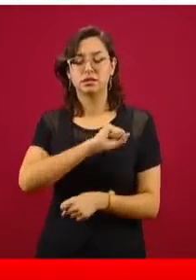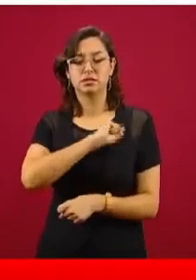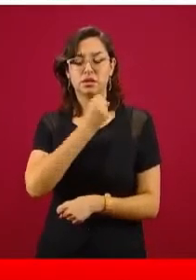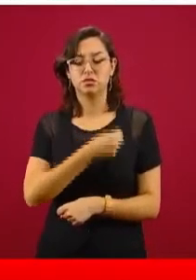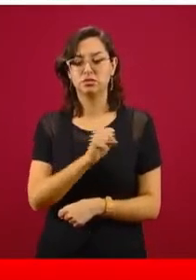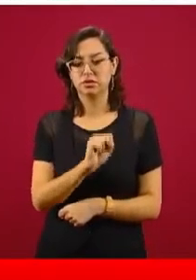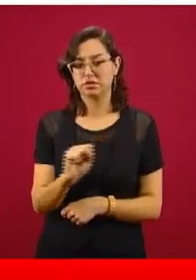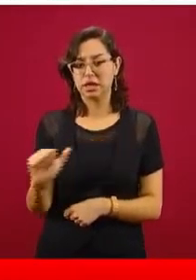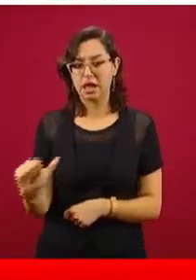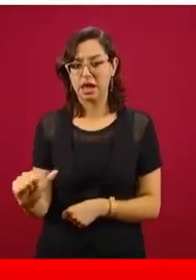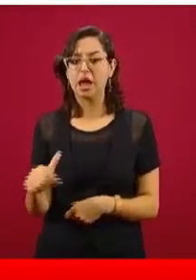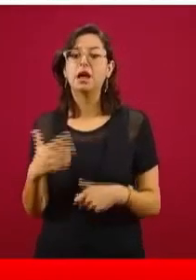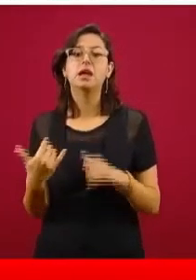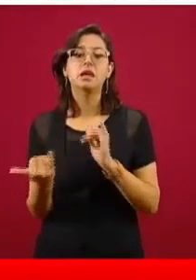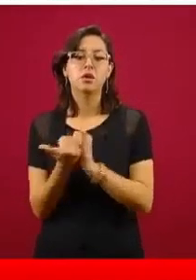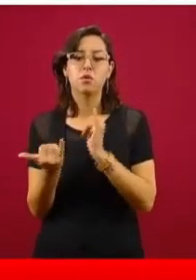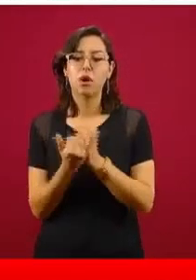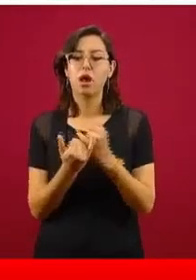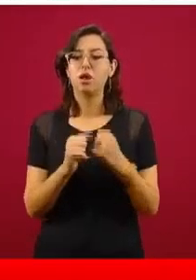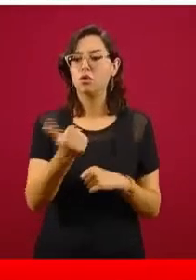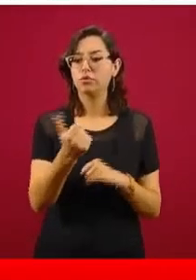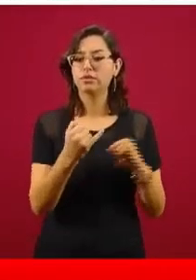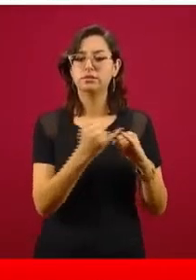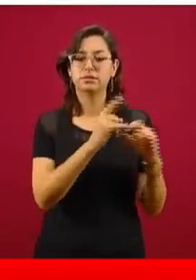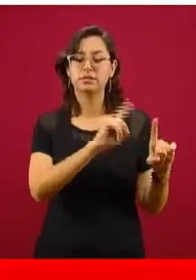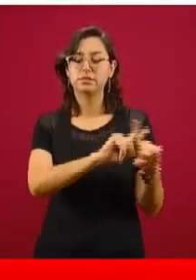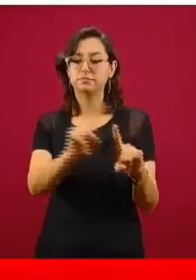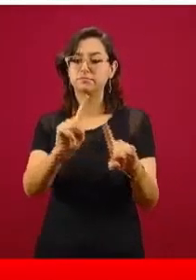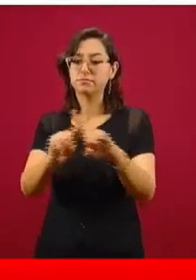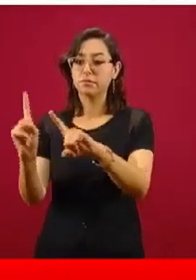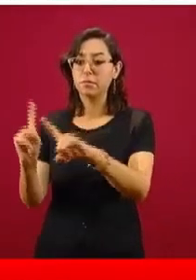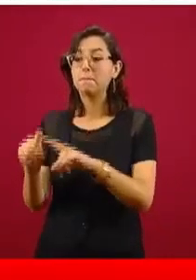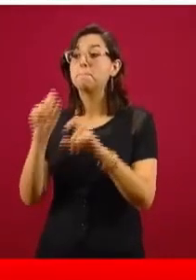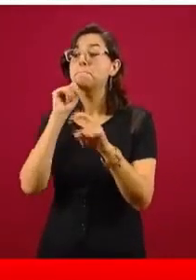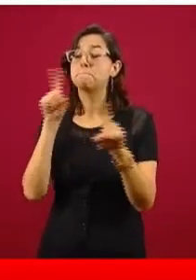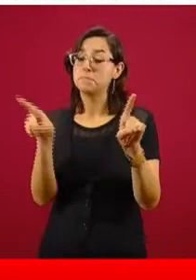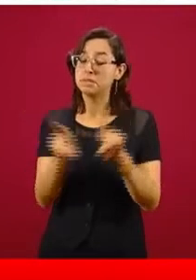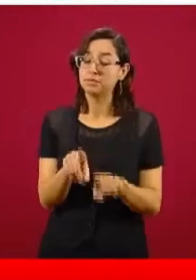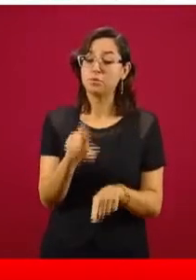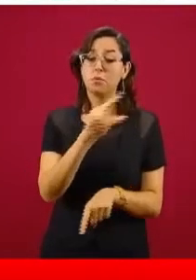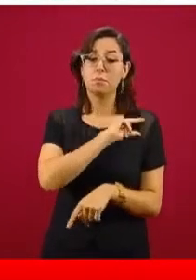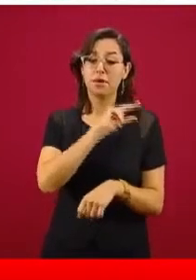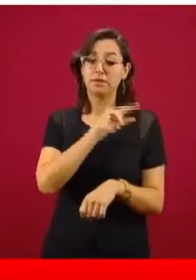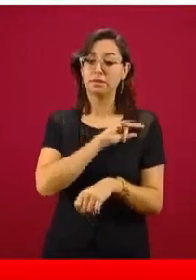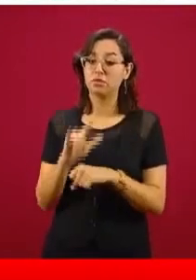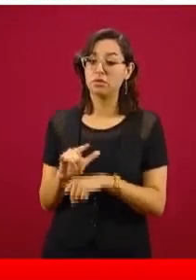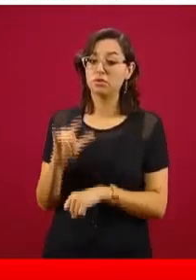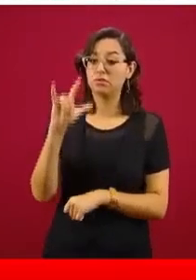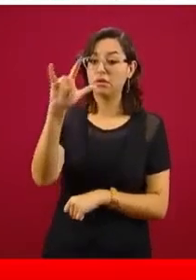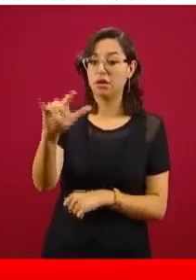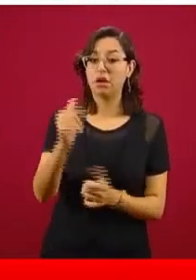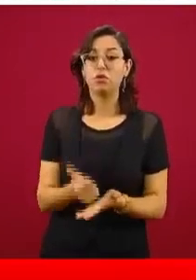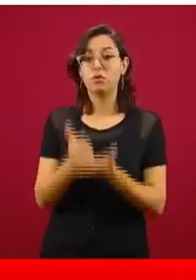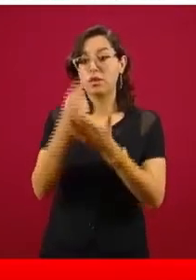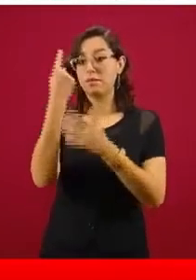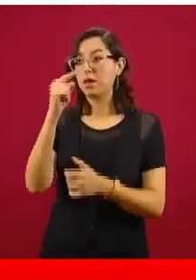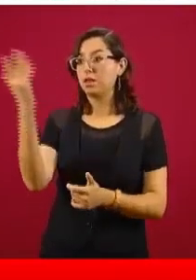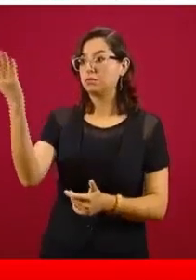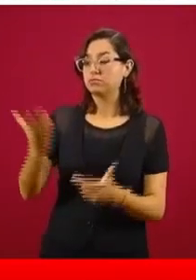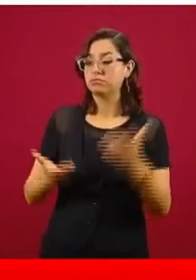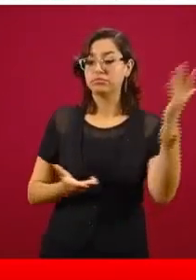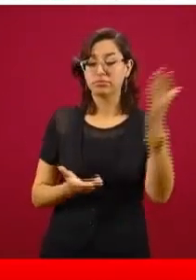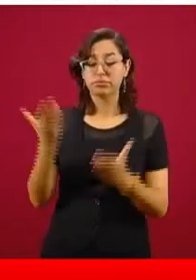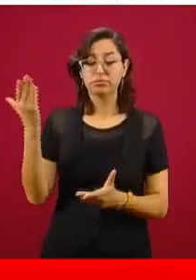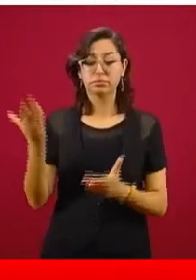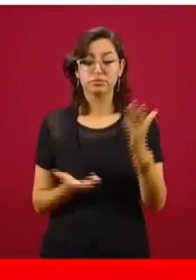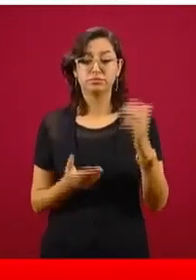dependencias del gobierno de México y líneas comerciales que nos han ayudado en este esfuerzo de alcance global. Las